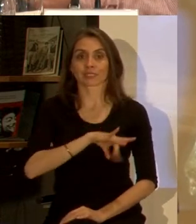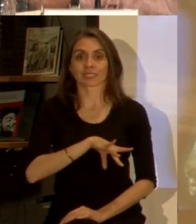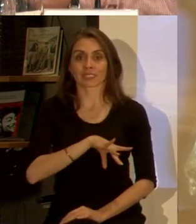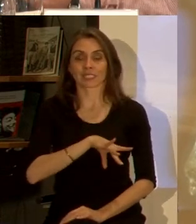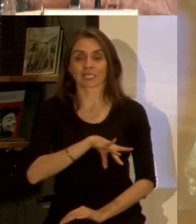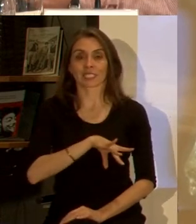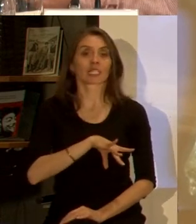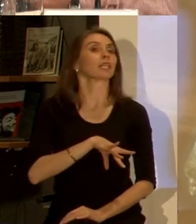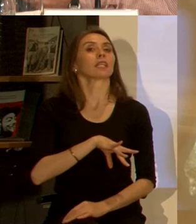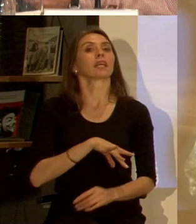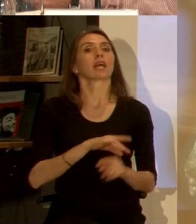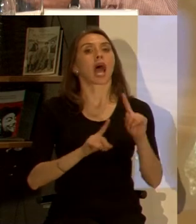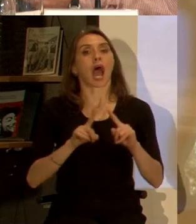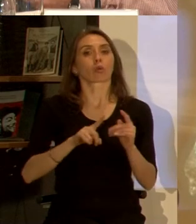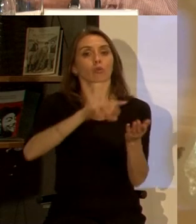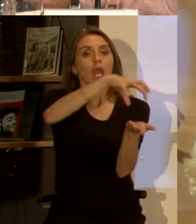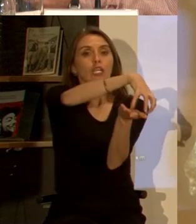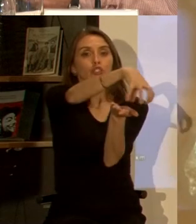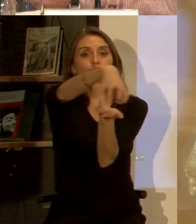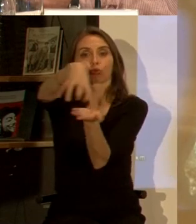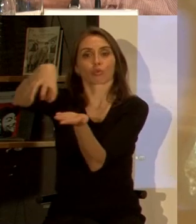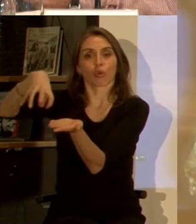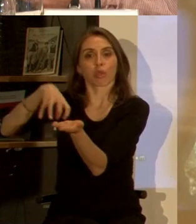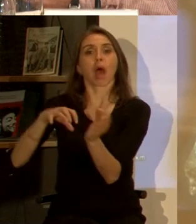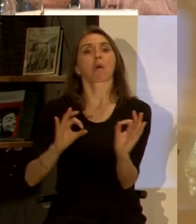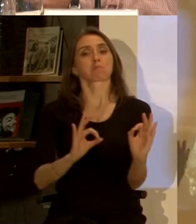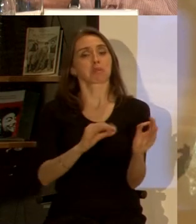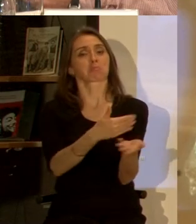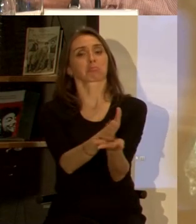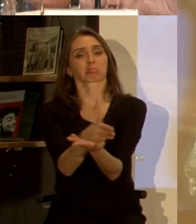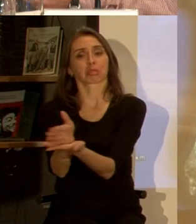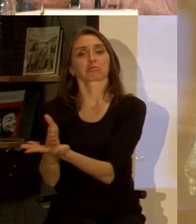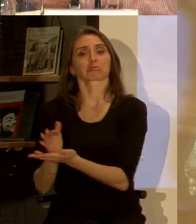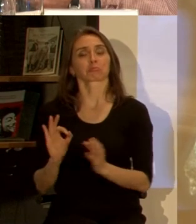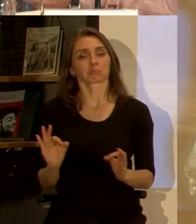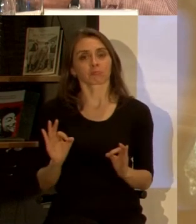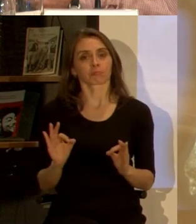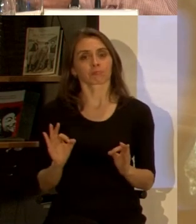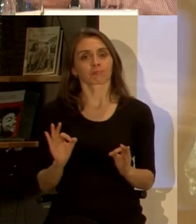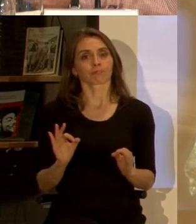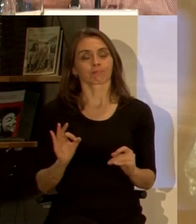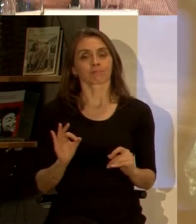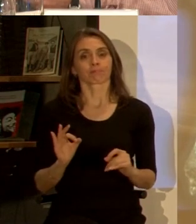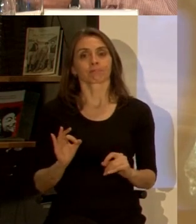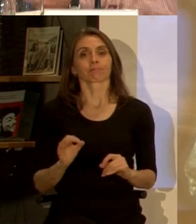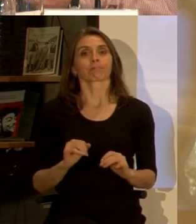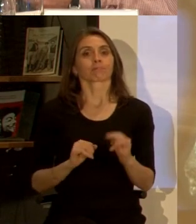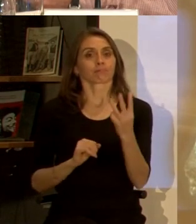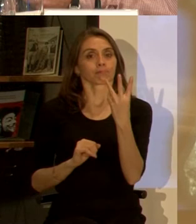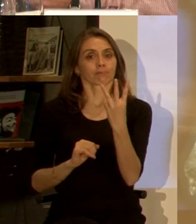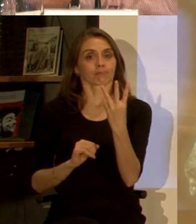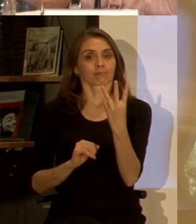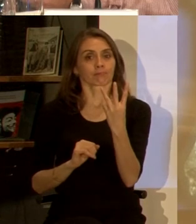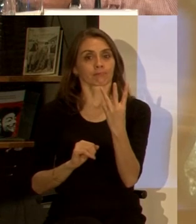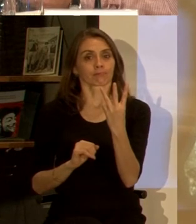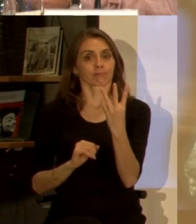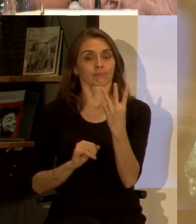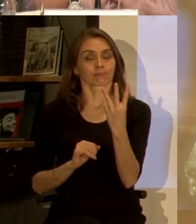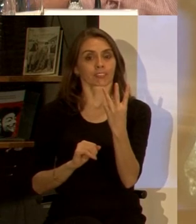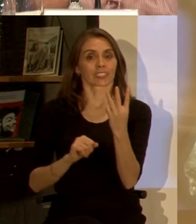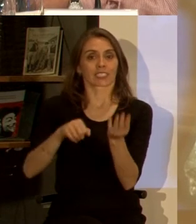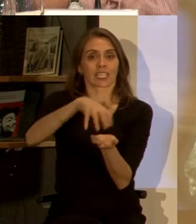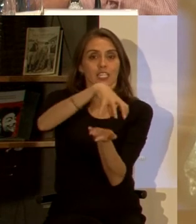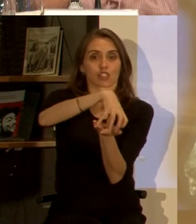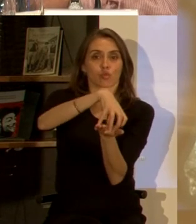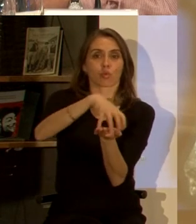hay unas áreas metropolitanas que están más o menos bien planificadas digamos pero de las tres más que más